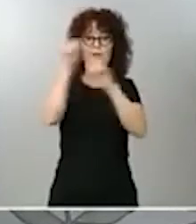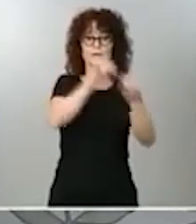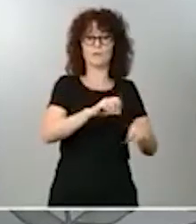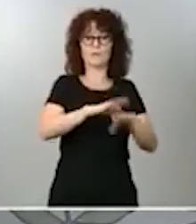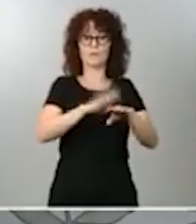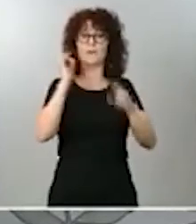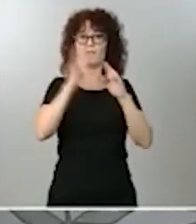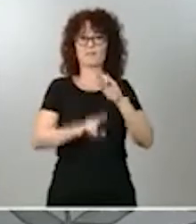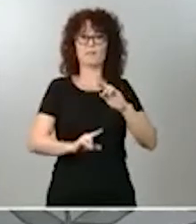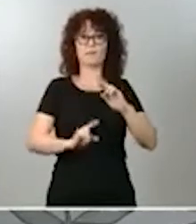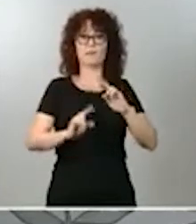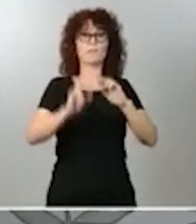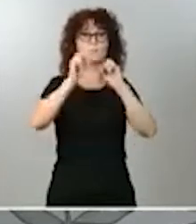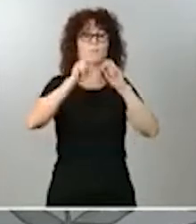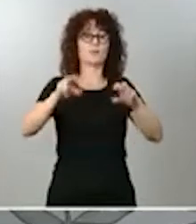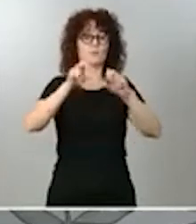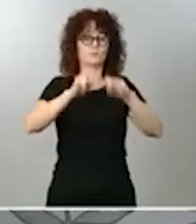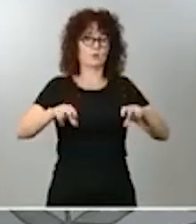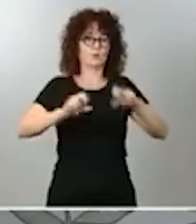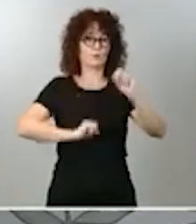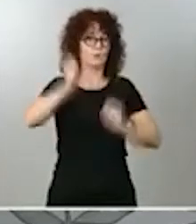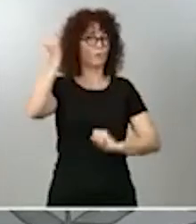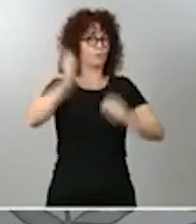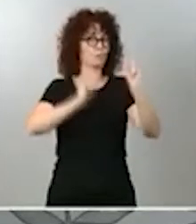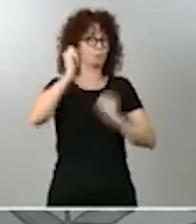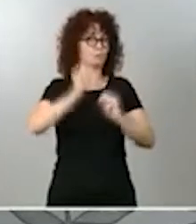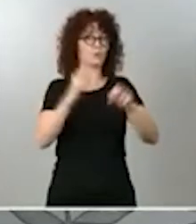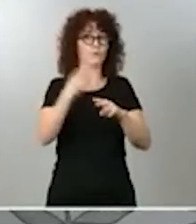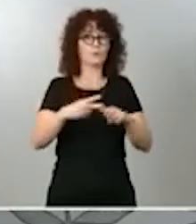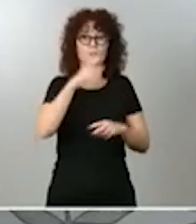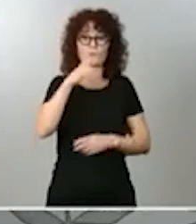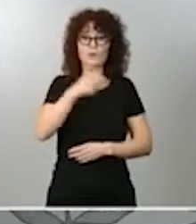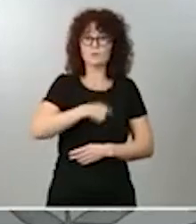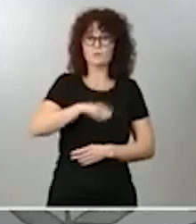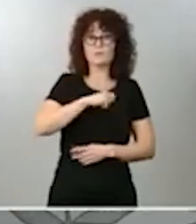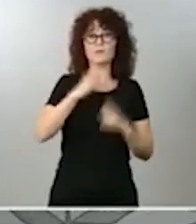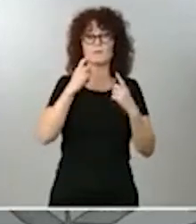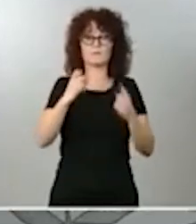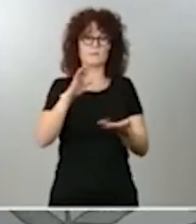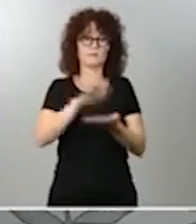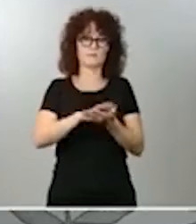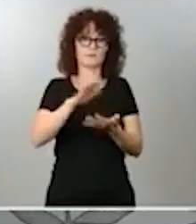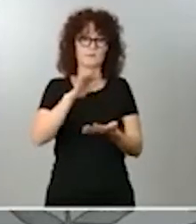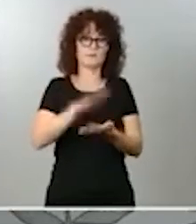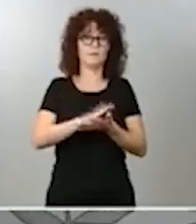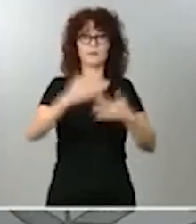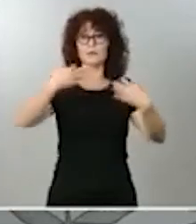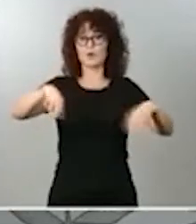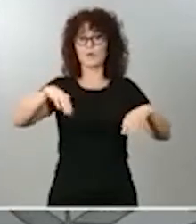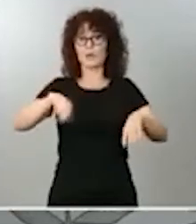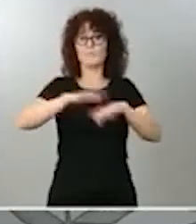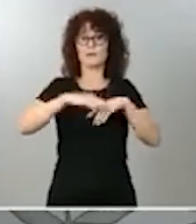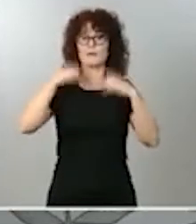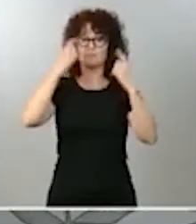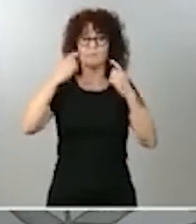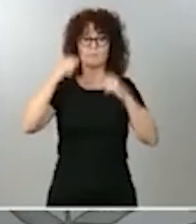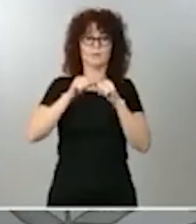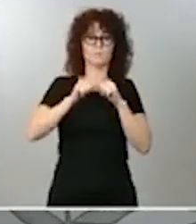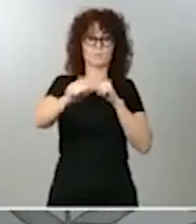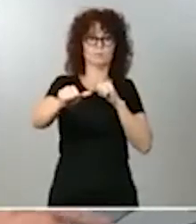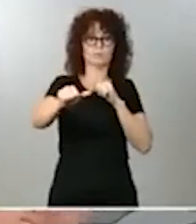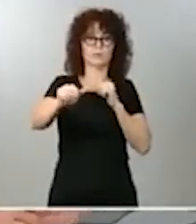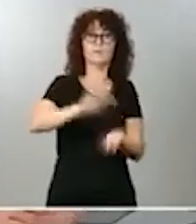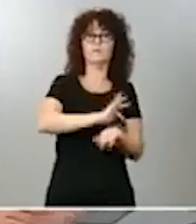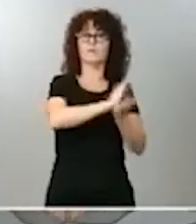que necesita normalidad, tranquilidad para cometer transformaciones tan importantes como las que este Consejo de Ministros ha aprobado